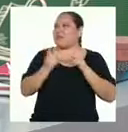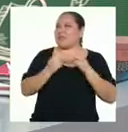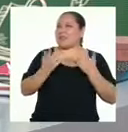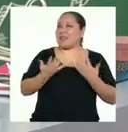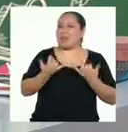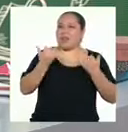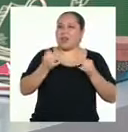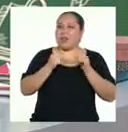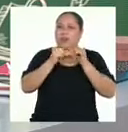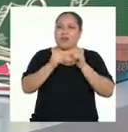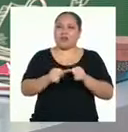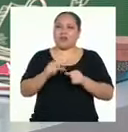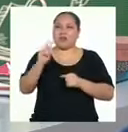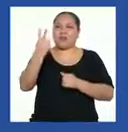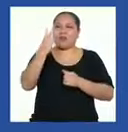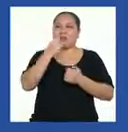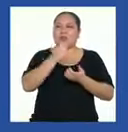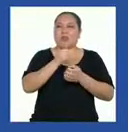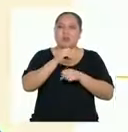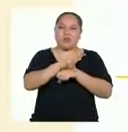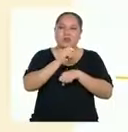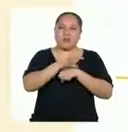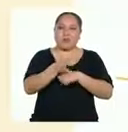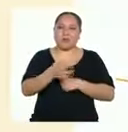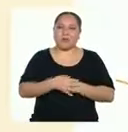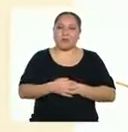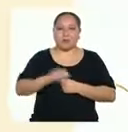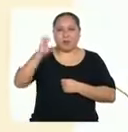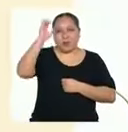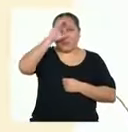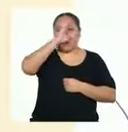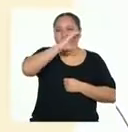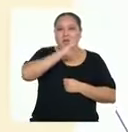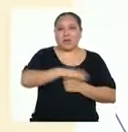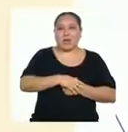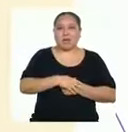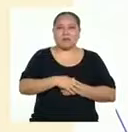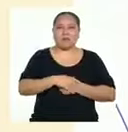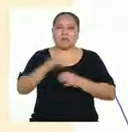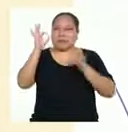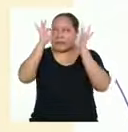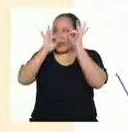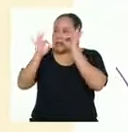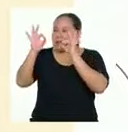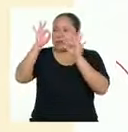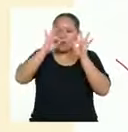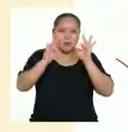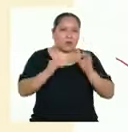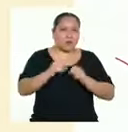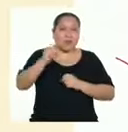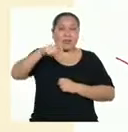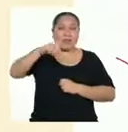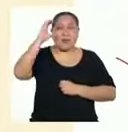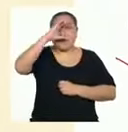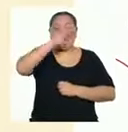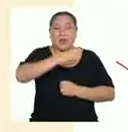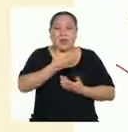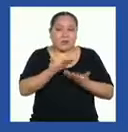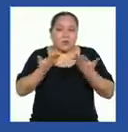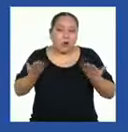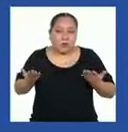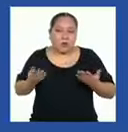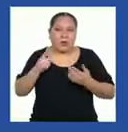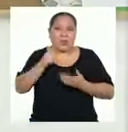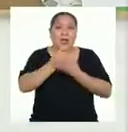Ahora podemos seguir con la segunda recomendación. Buscar distracciones. Debemos buscar una actividad que nos ayude a